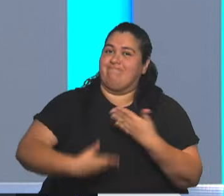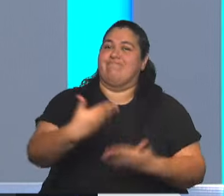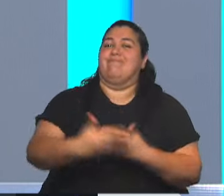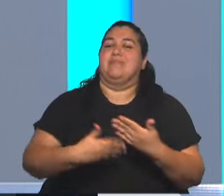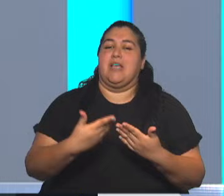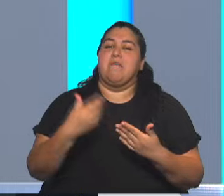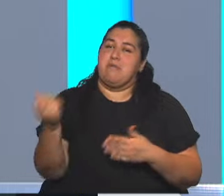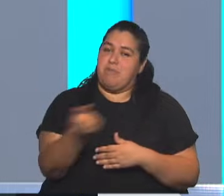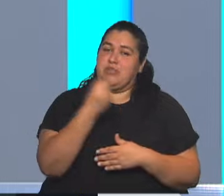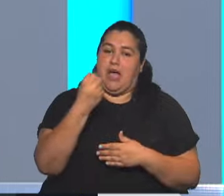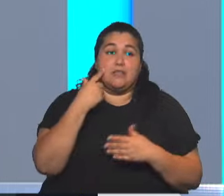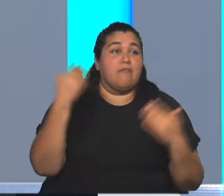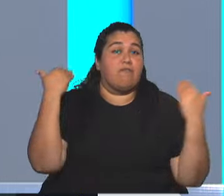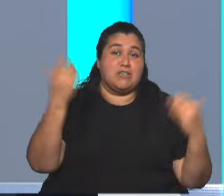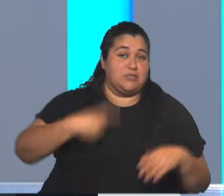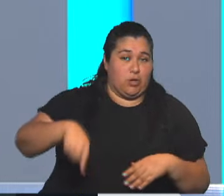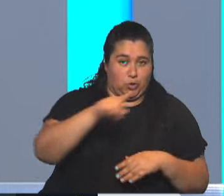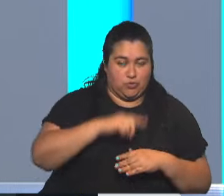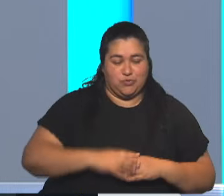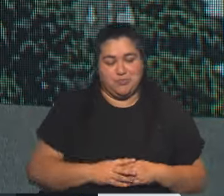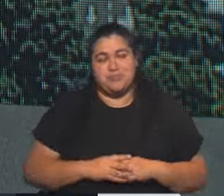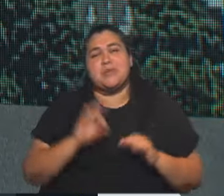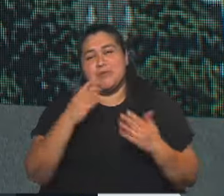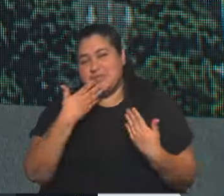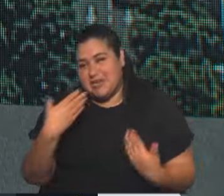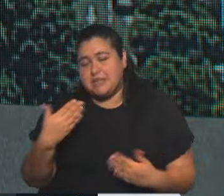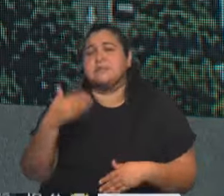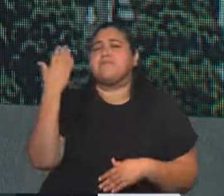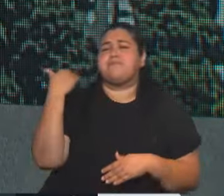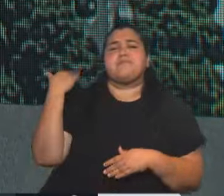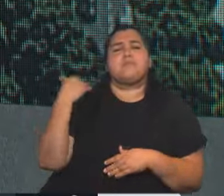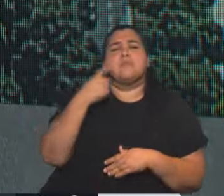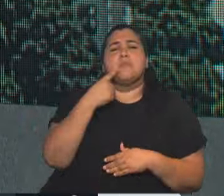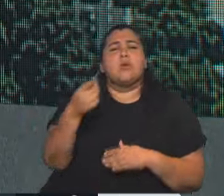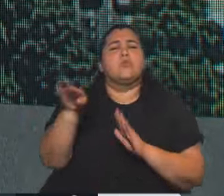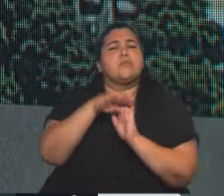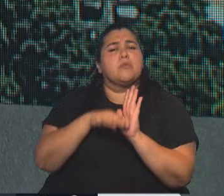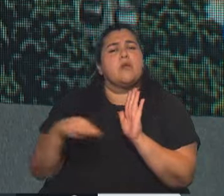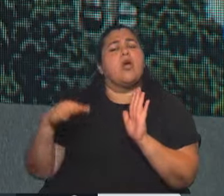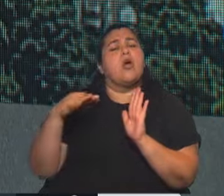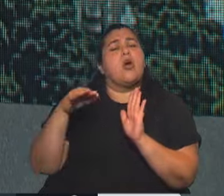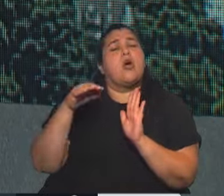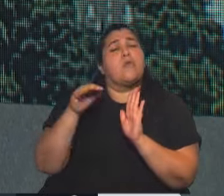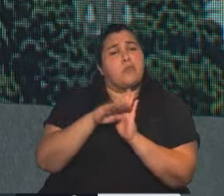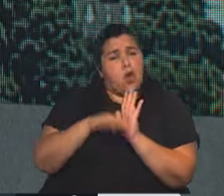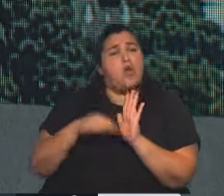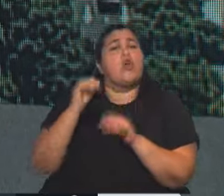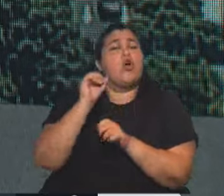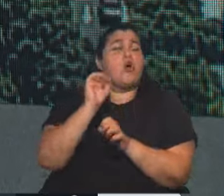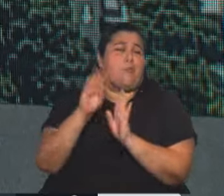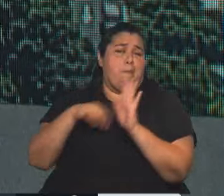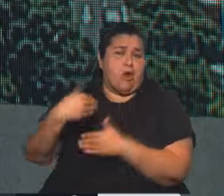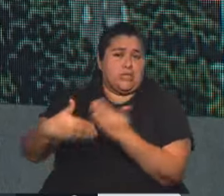en su justo lugar, así que los felicito. Bueno, muchas gracias. ver, días atrás se presentó la reforma del Código Procesal, luego de una reunión